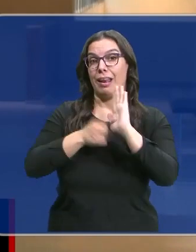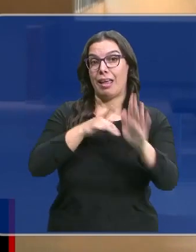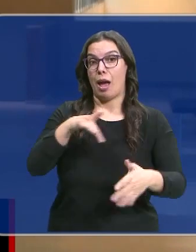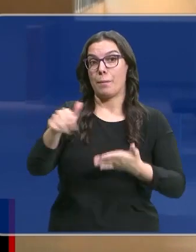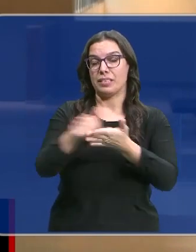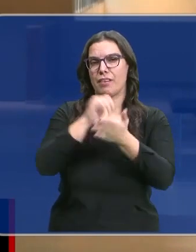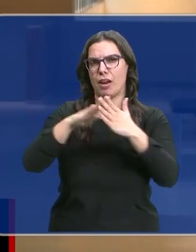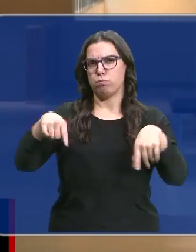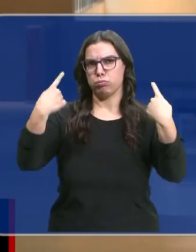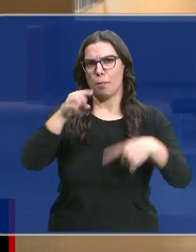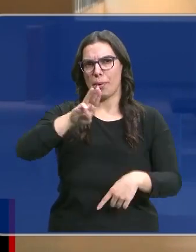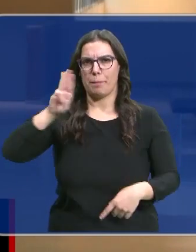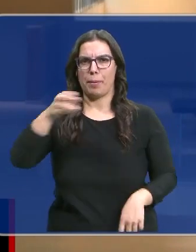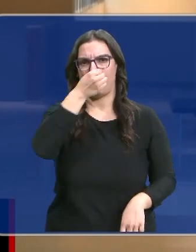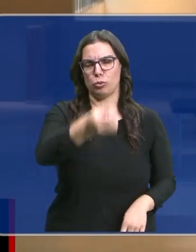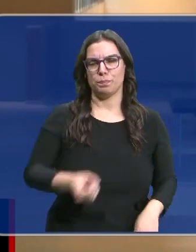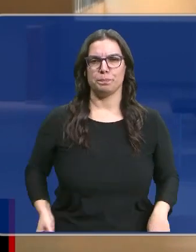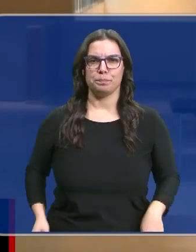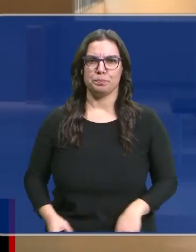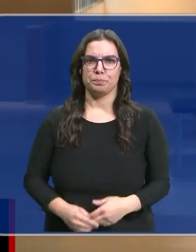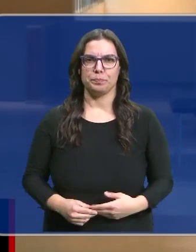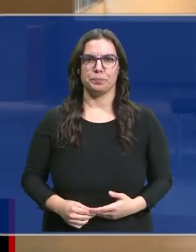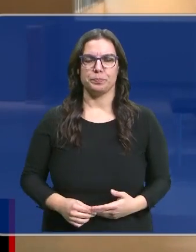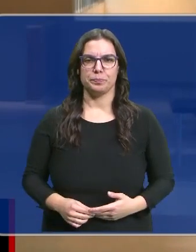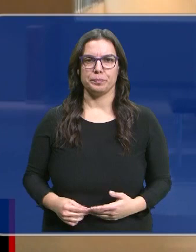enfrentado al Partido Popular y al Partido Socialista.